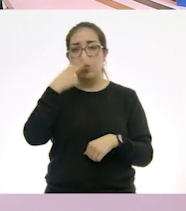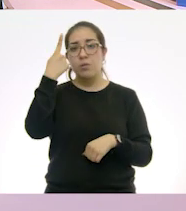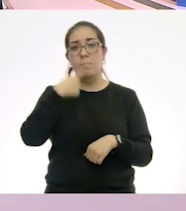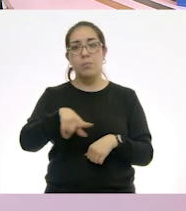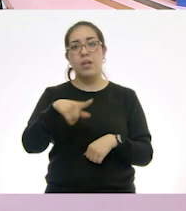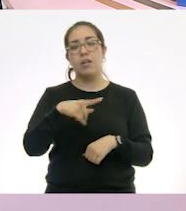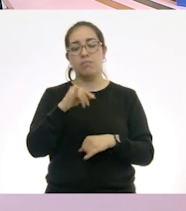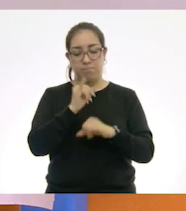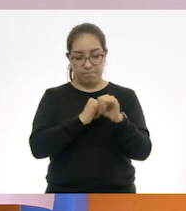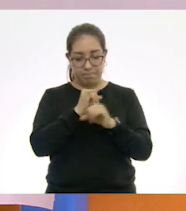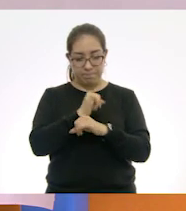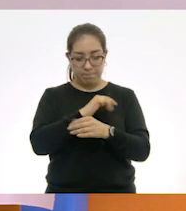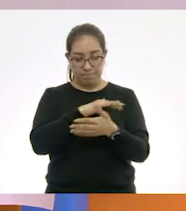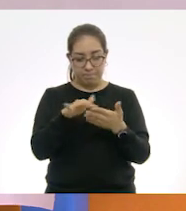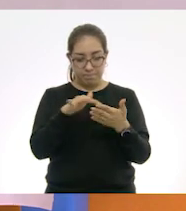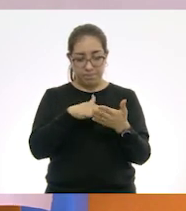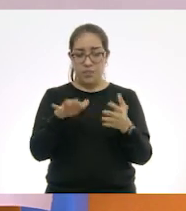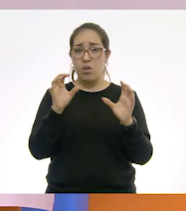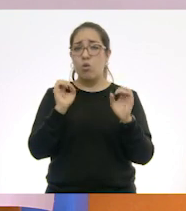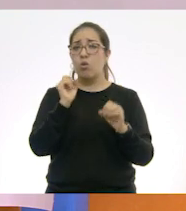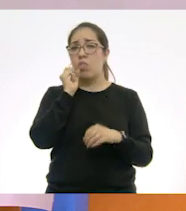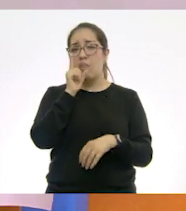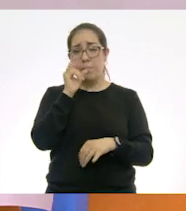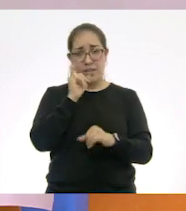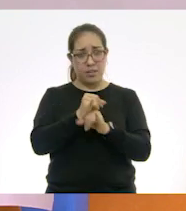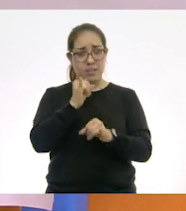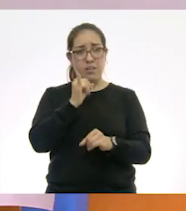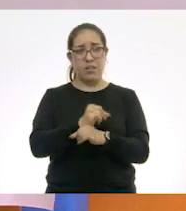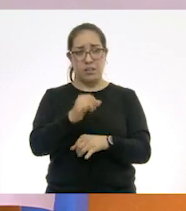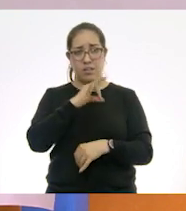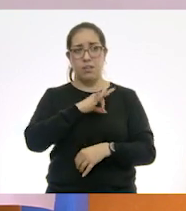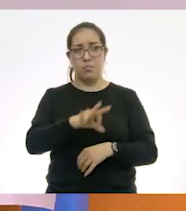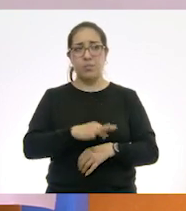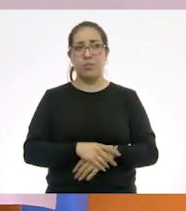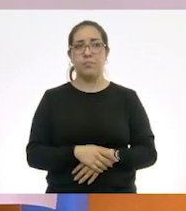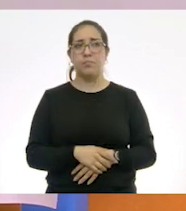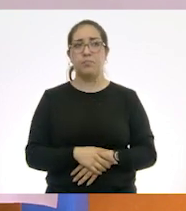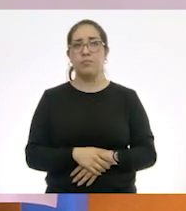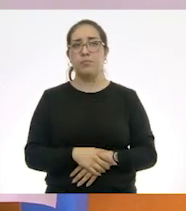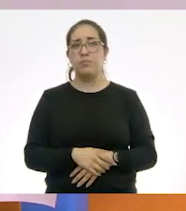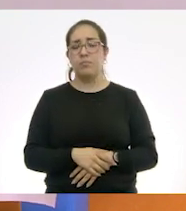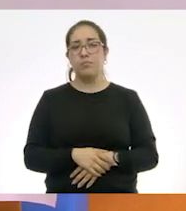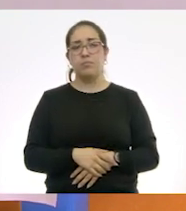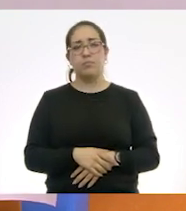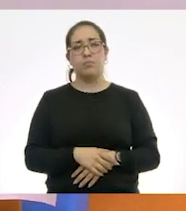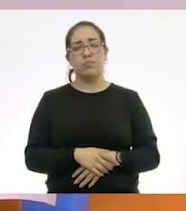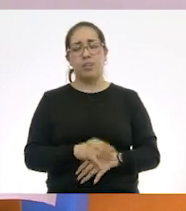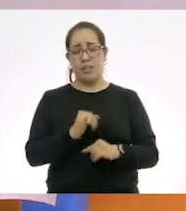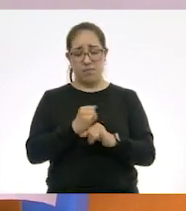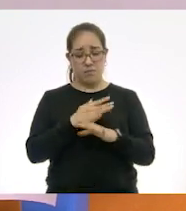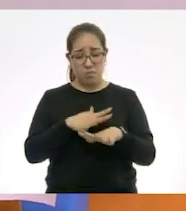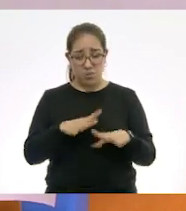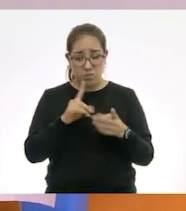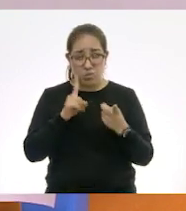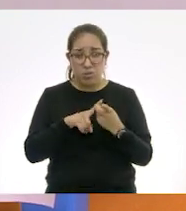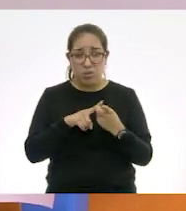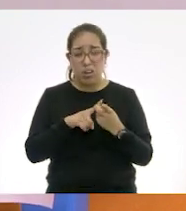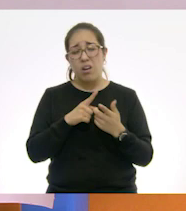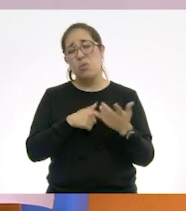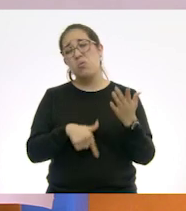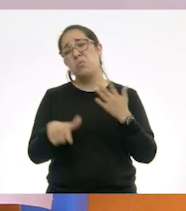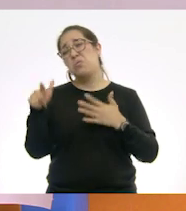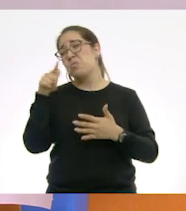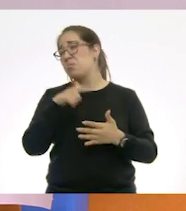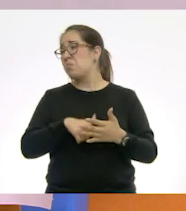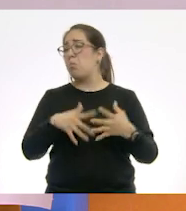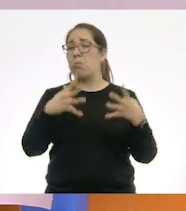oportunidad, hasta por un medio electrónico también ustedes lo pueden encontrar. Hay información por todos lados. Nada más